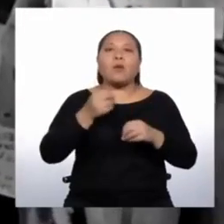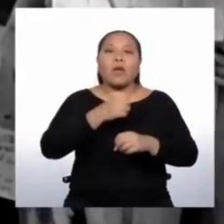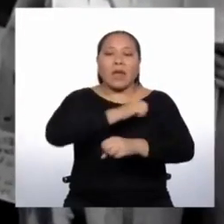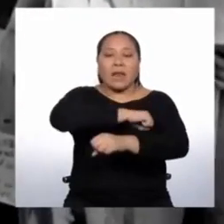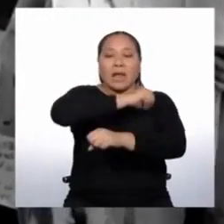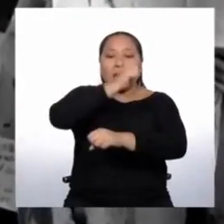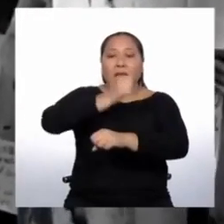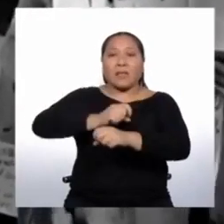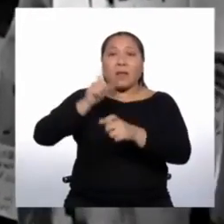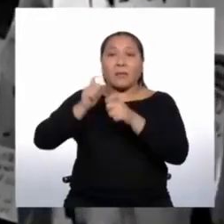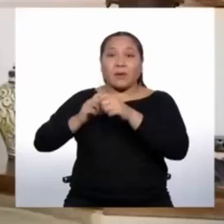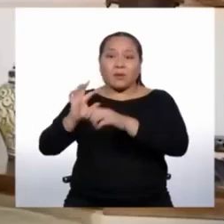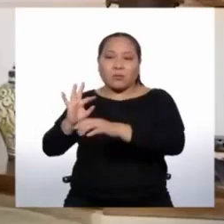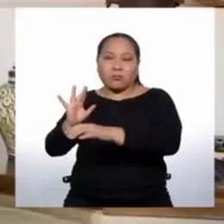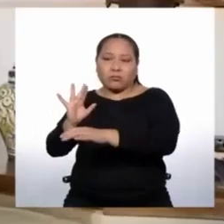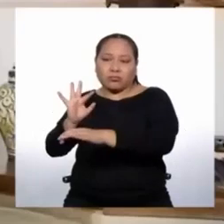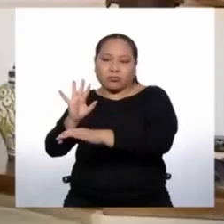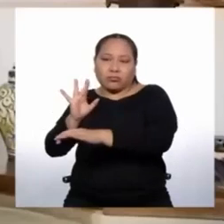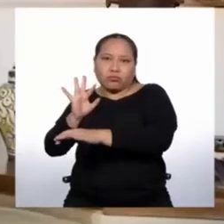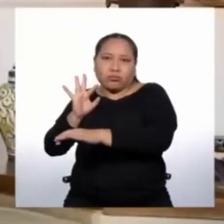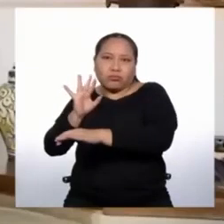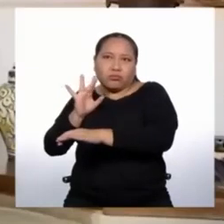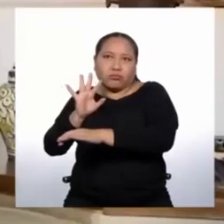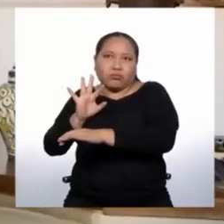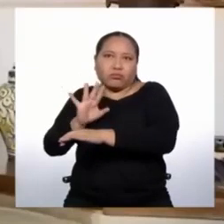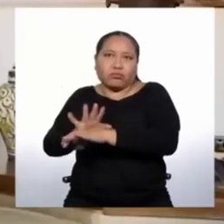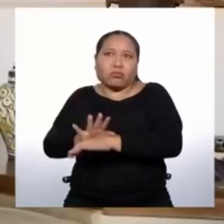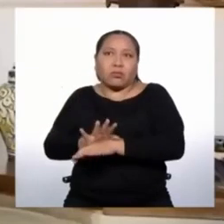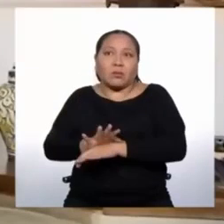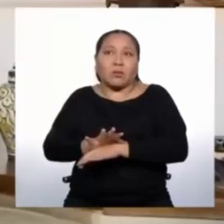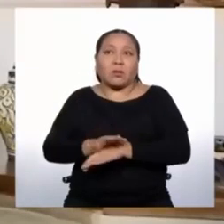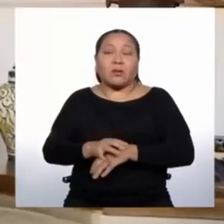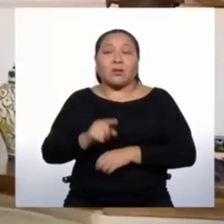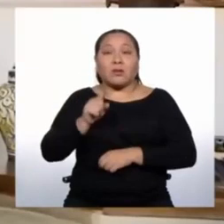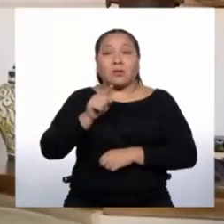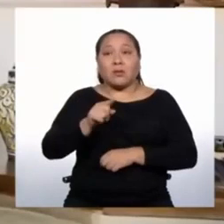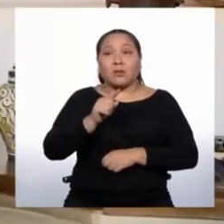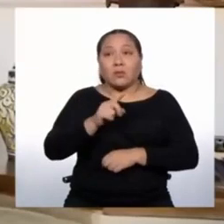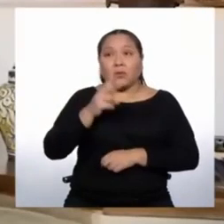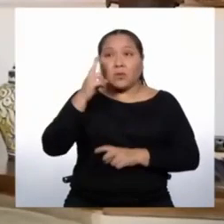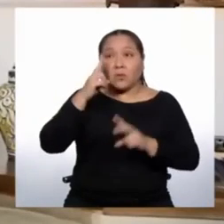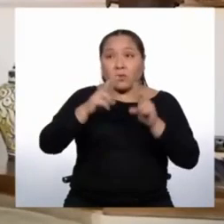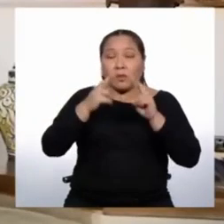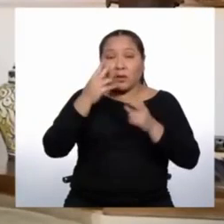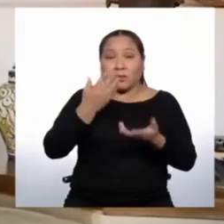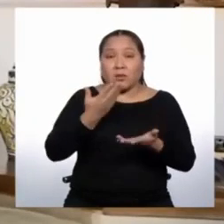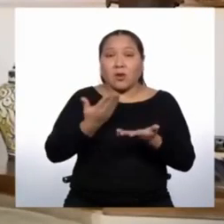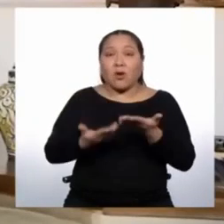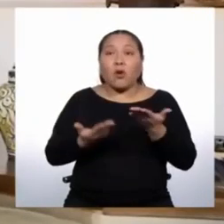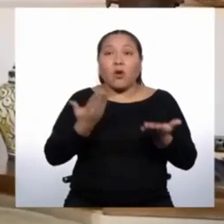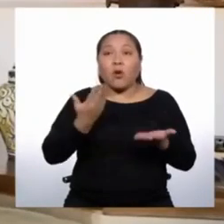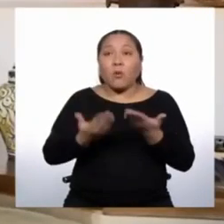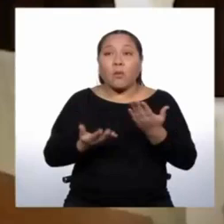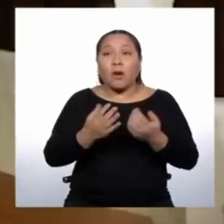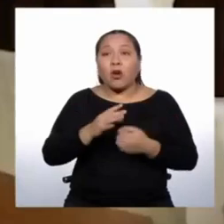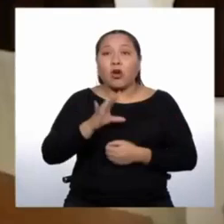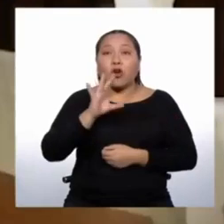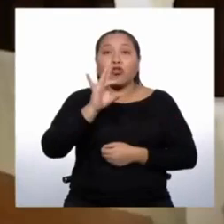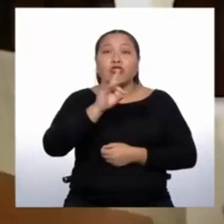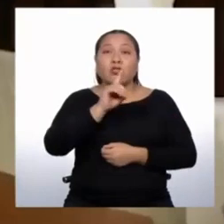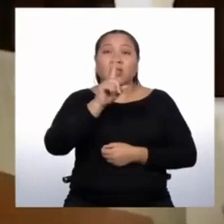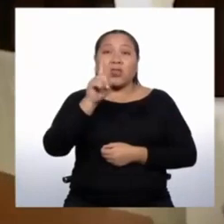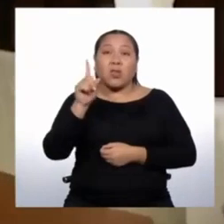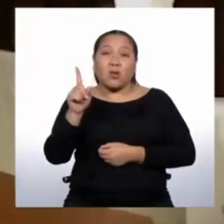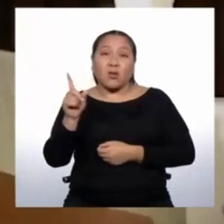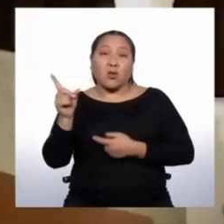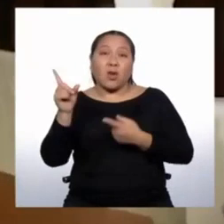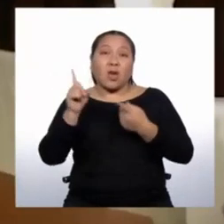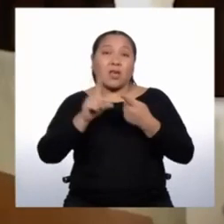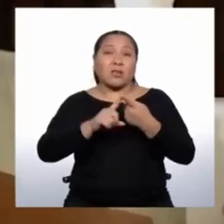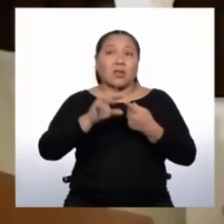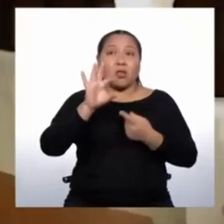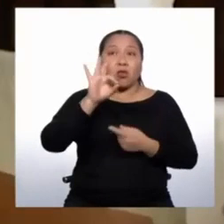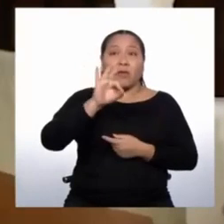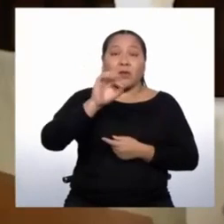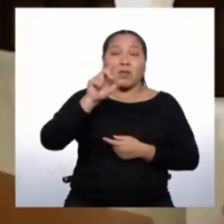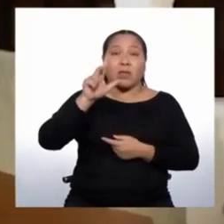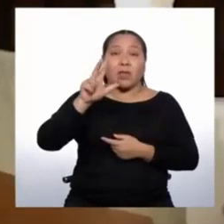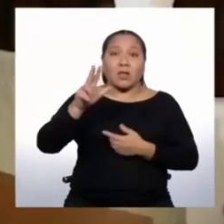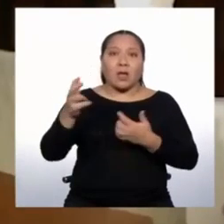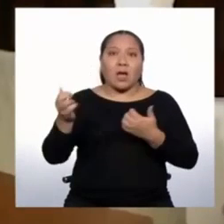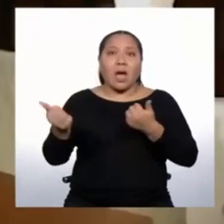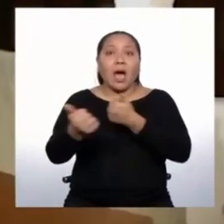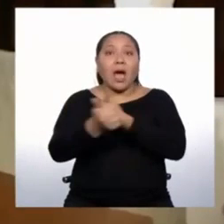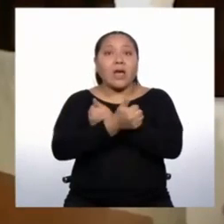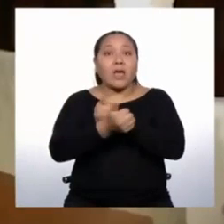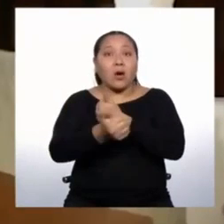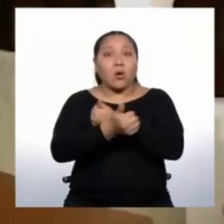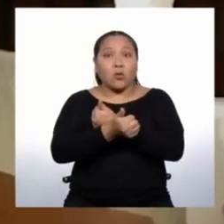Porque el campo se hizo muy inseguro. Por ejemplo, si tú miras a los datos y comparas los datos del 81 al 93, la ciudad de Ayacucho tiene más gente